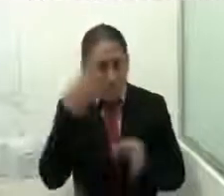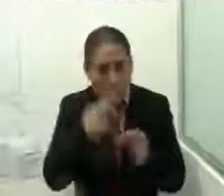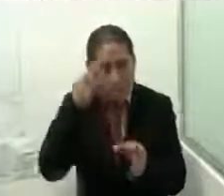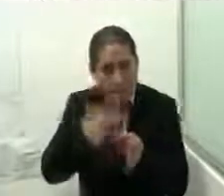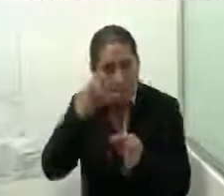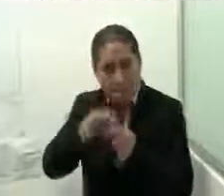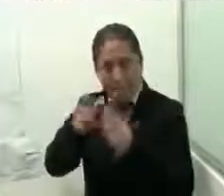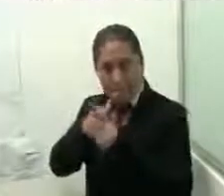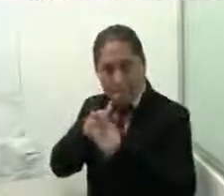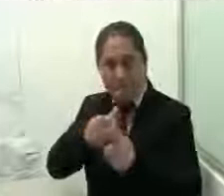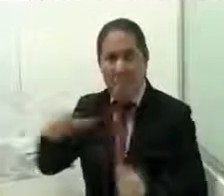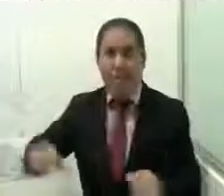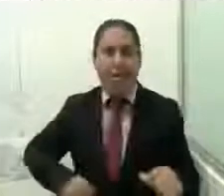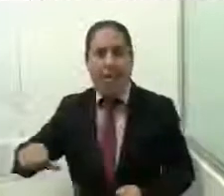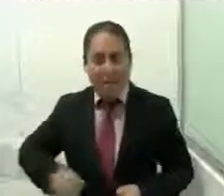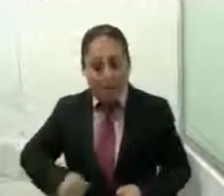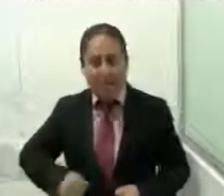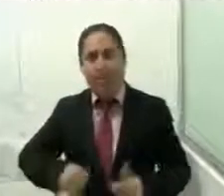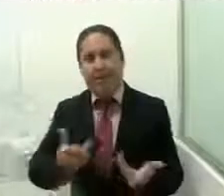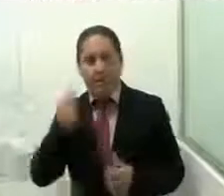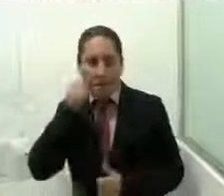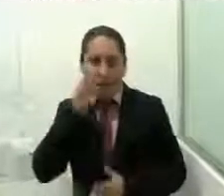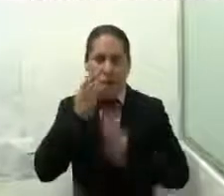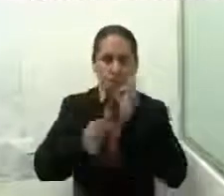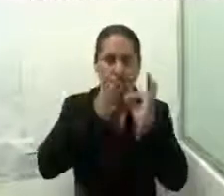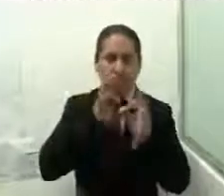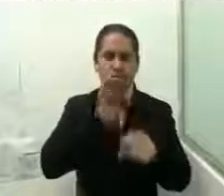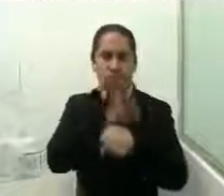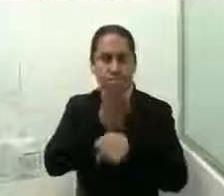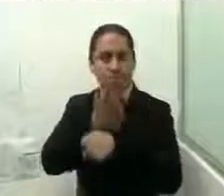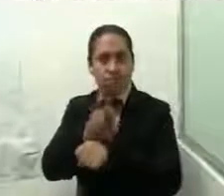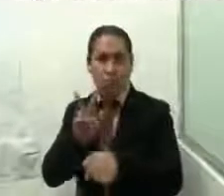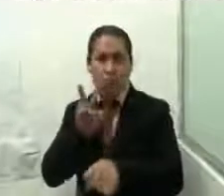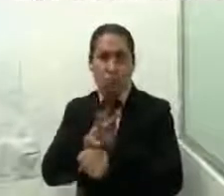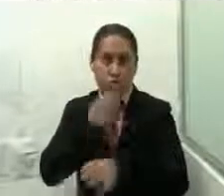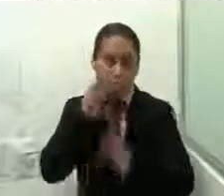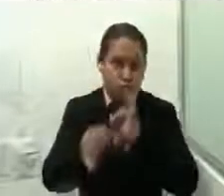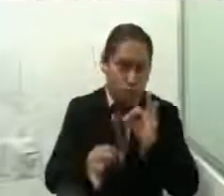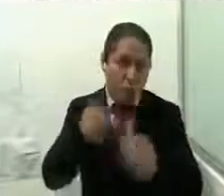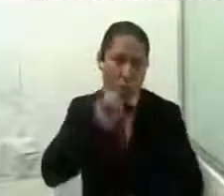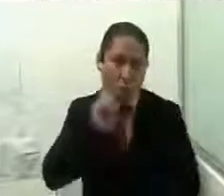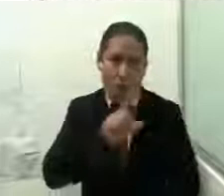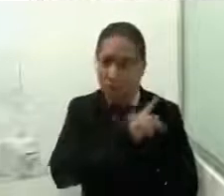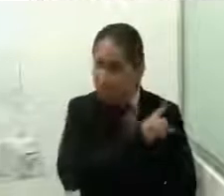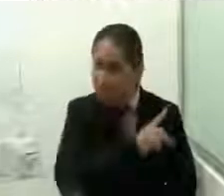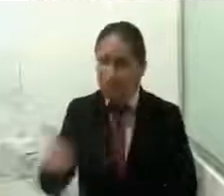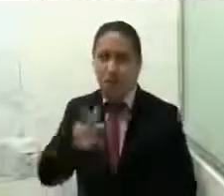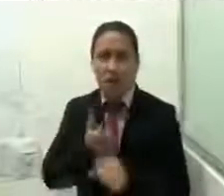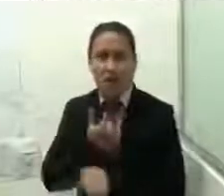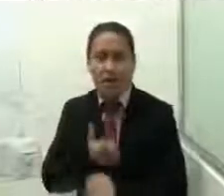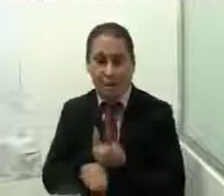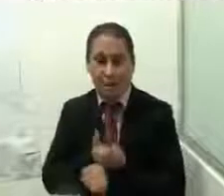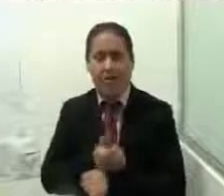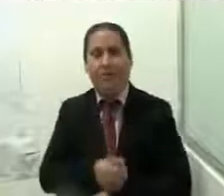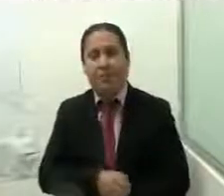las acciones y recomendaciones que derivan de la Declaratoria de Alerta de Violencia de Género contra las Mujeres en el Estado, la Secretaría